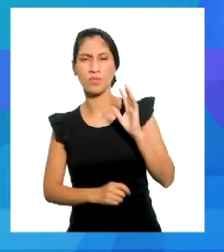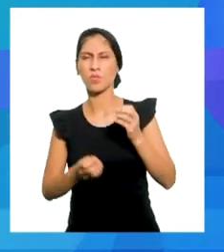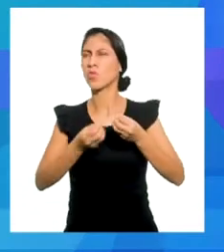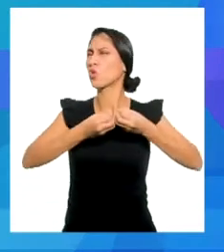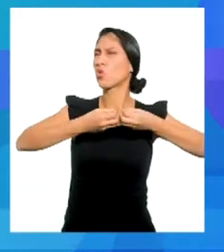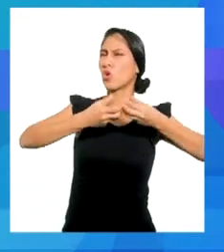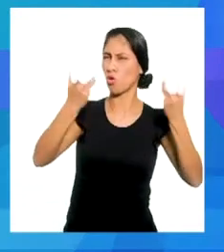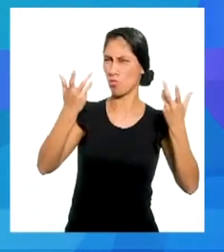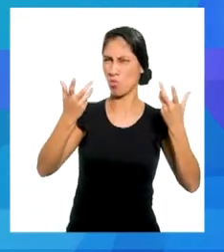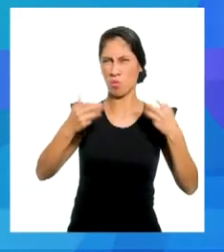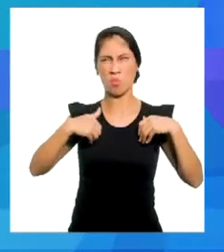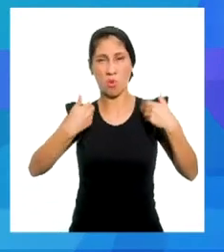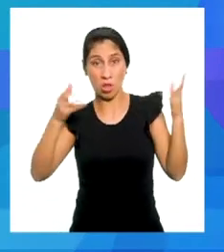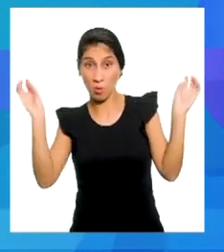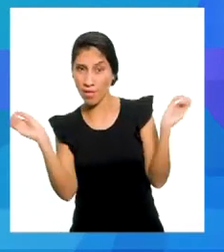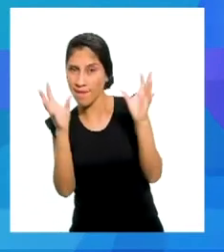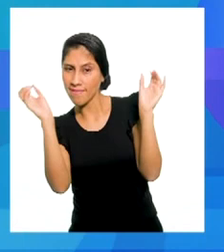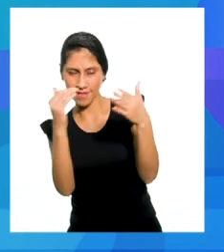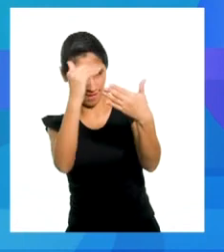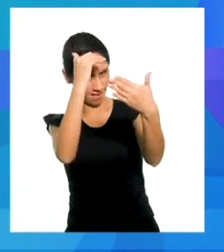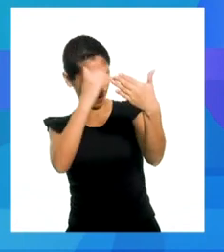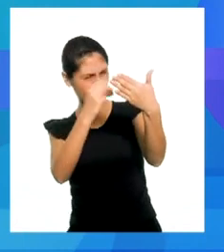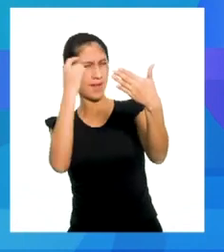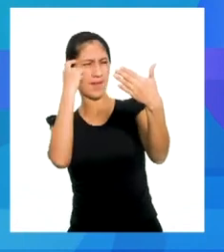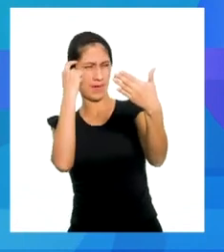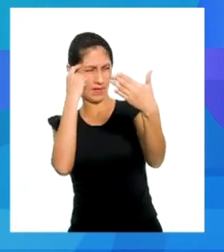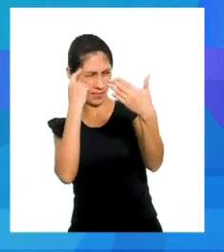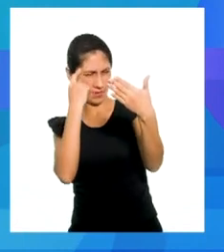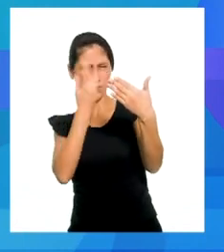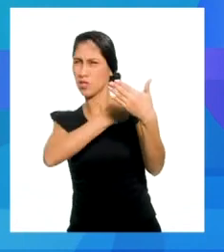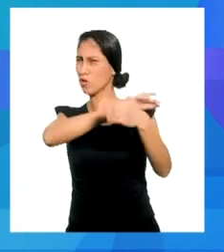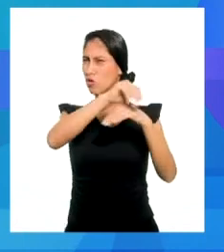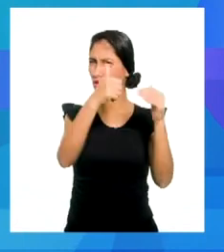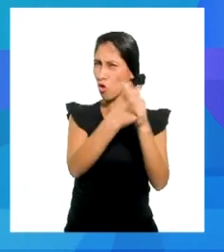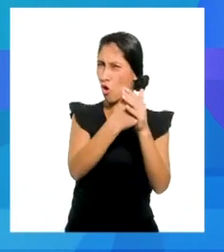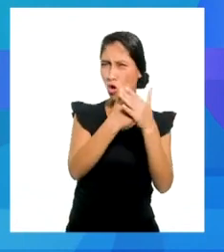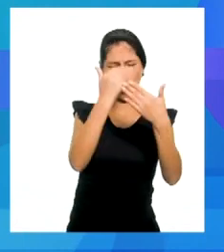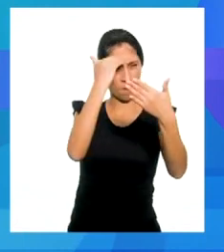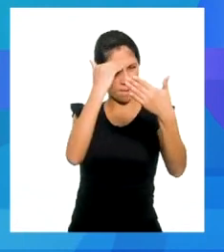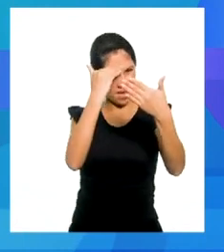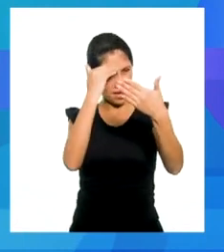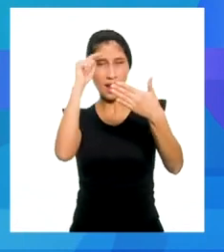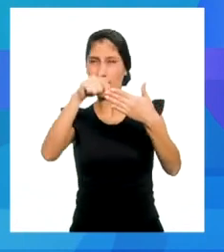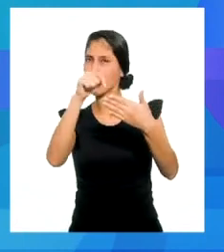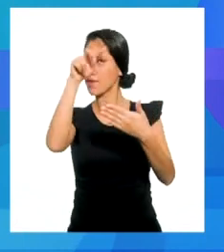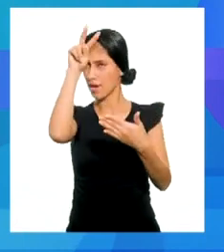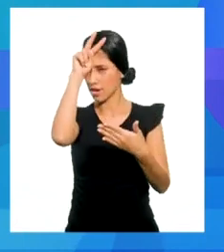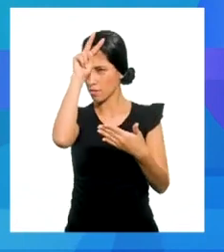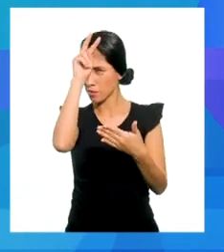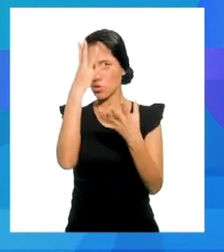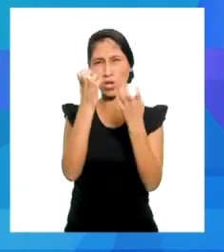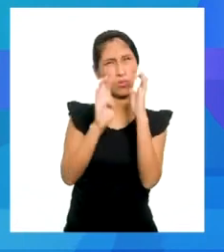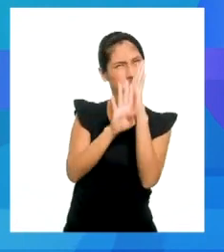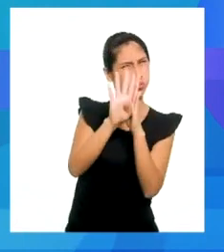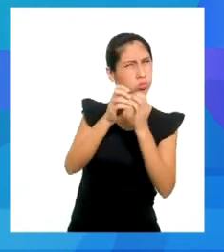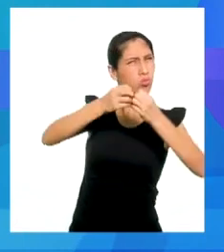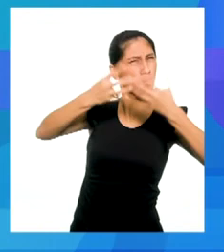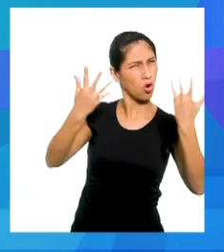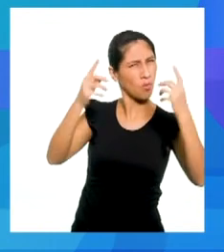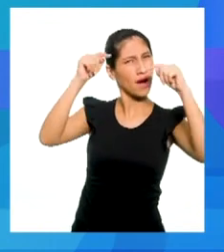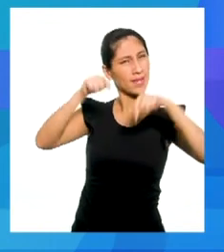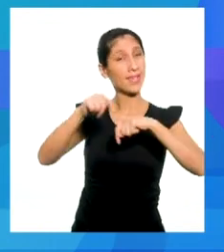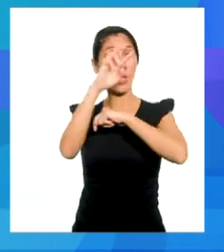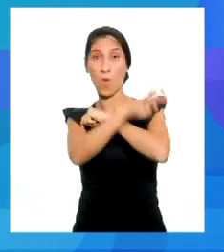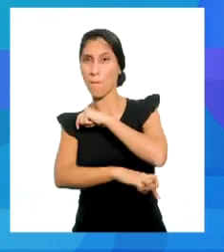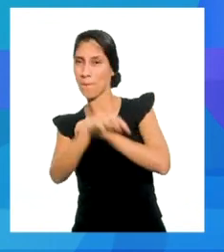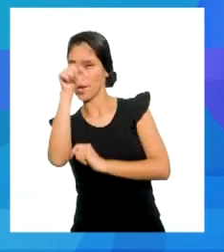valoración de nuestro pasado y la reflexión sobre la oportunidad de construir el país en el que anhelamos vivir? ¿Un país donde las ciudadanas y